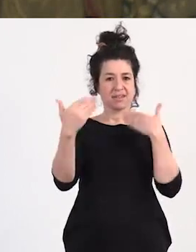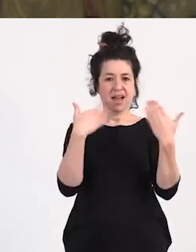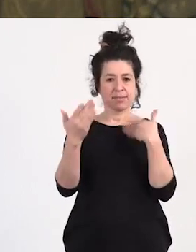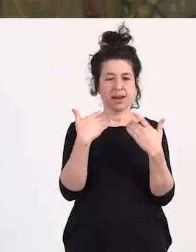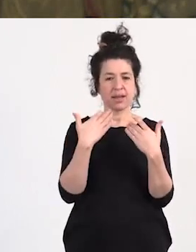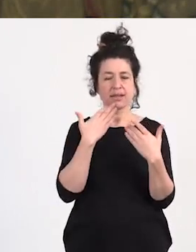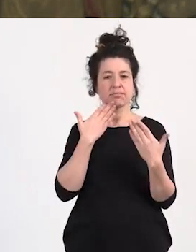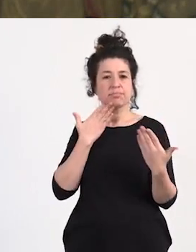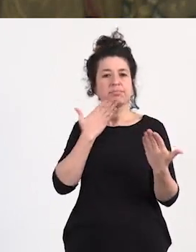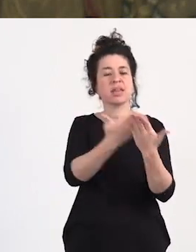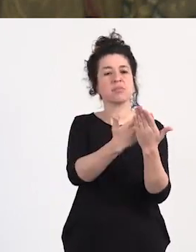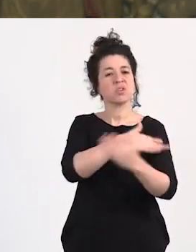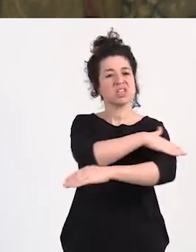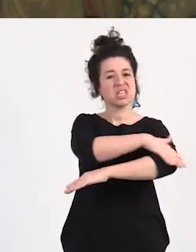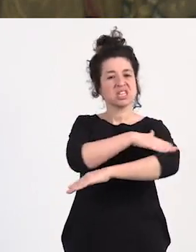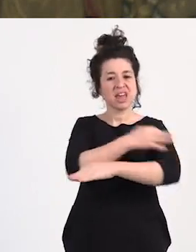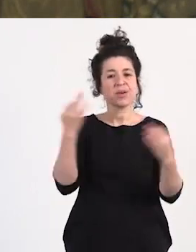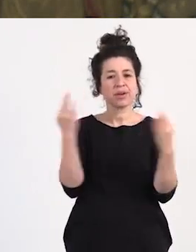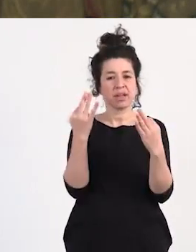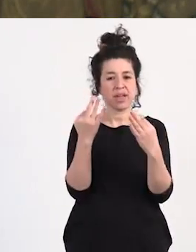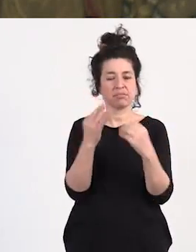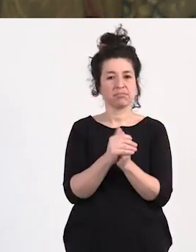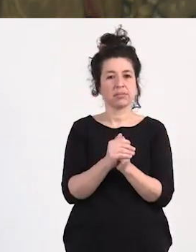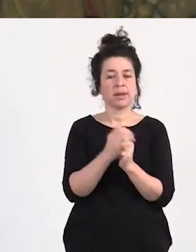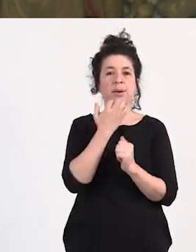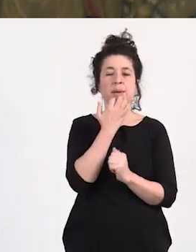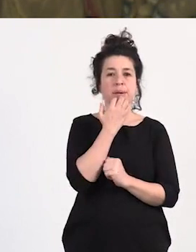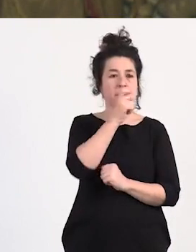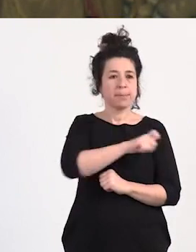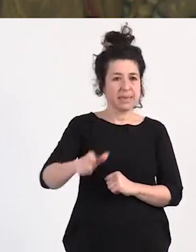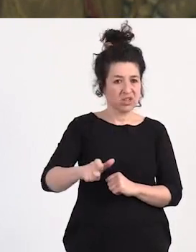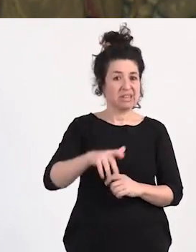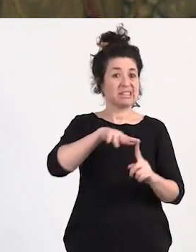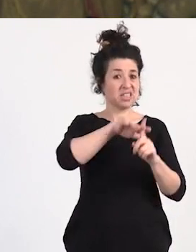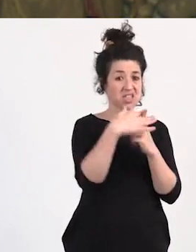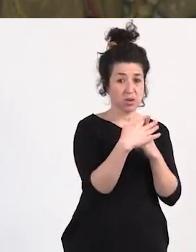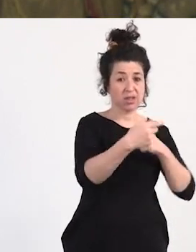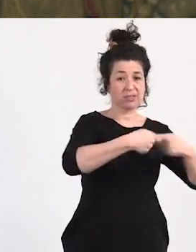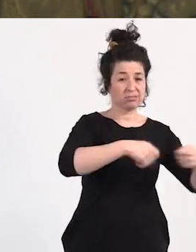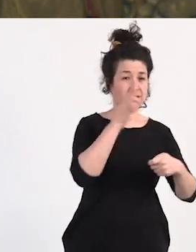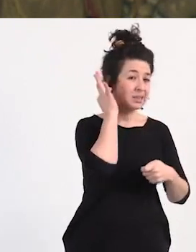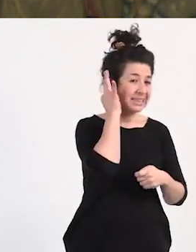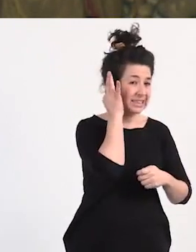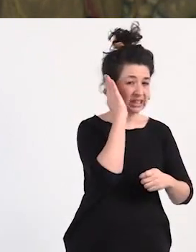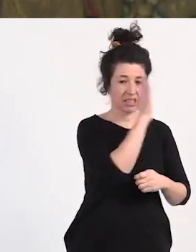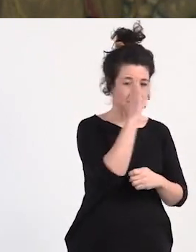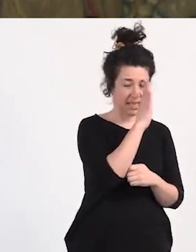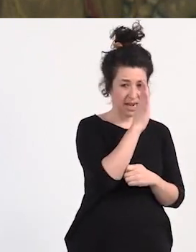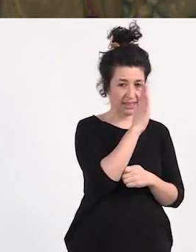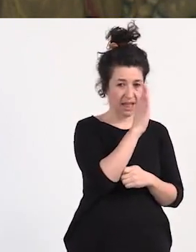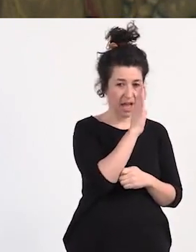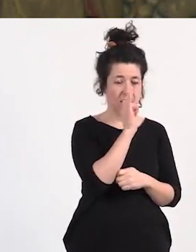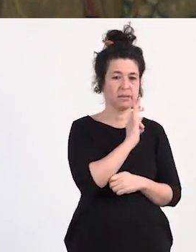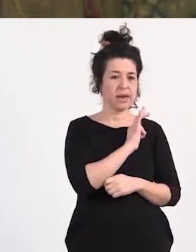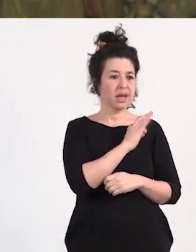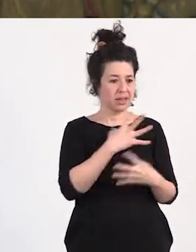al Estado para que tanto las personas que están en situación de trata tengan un acompañamiento real que no sean